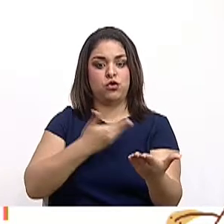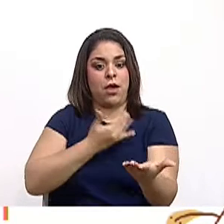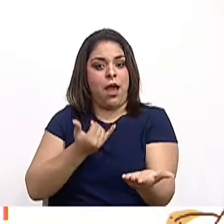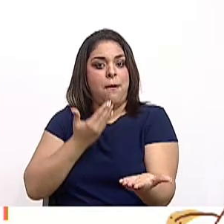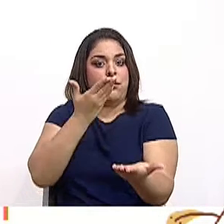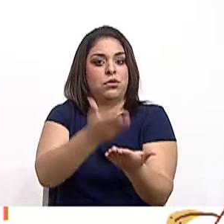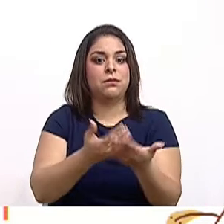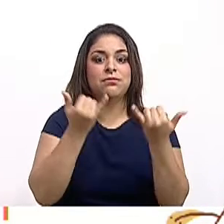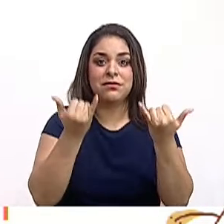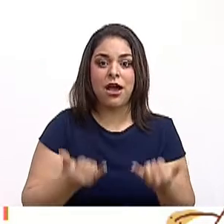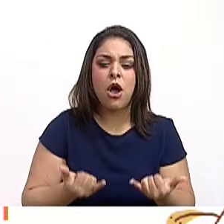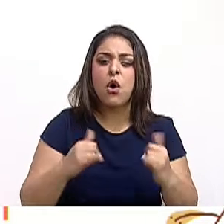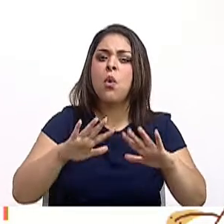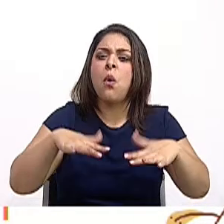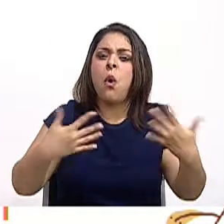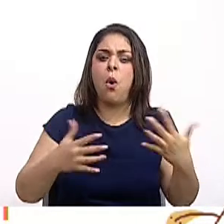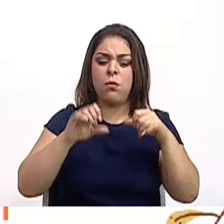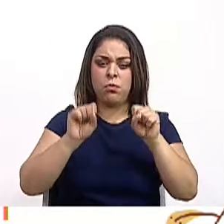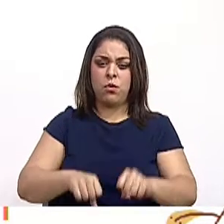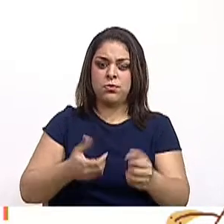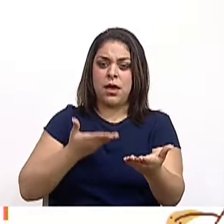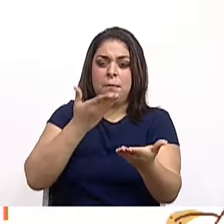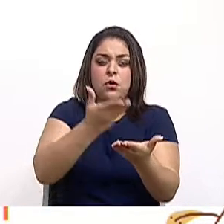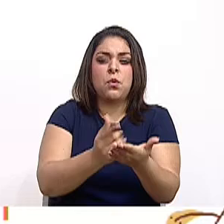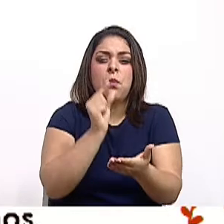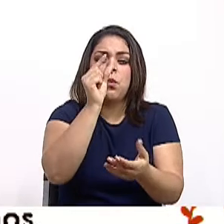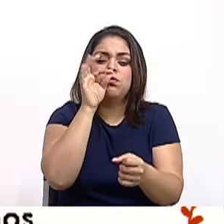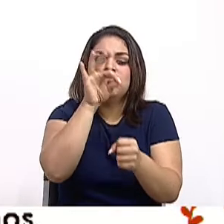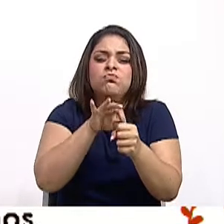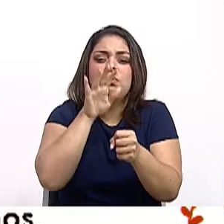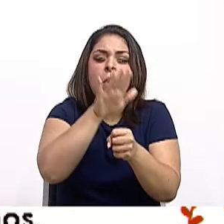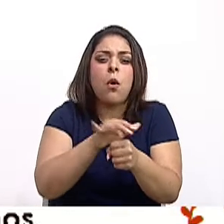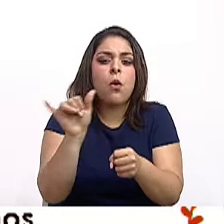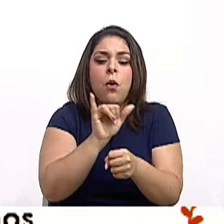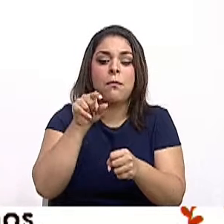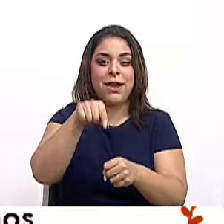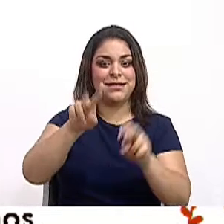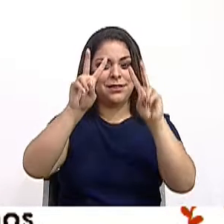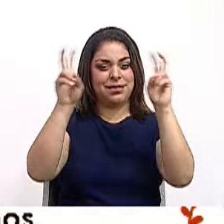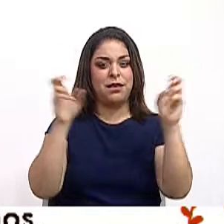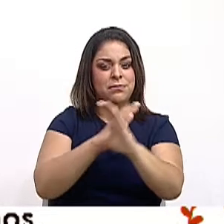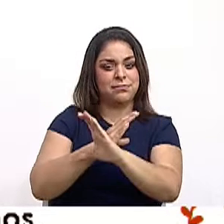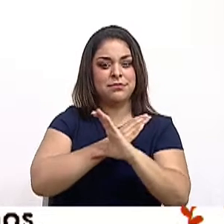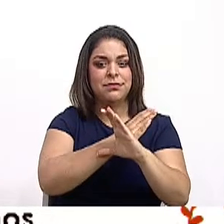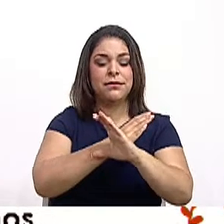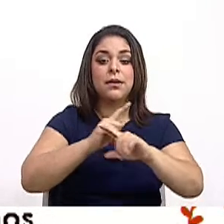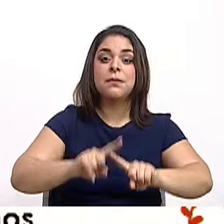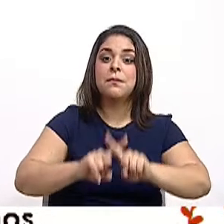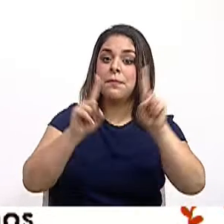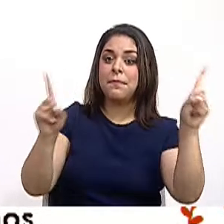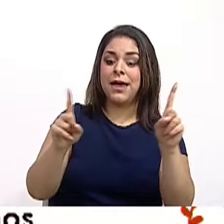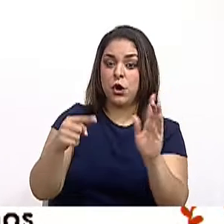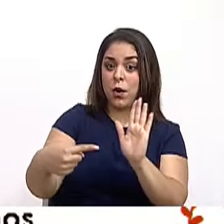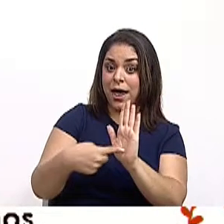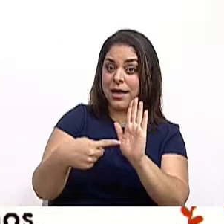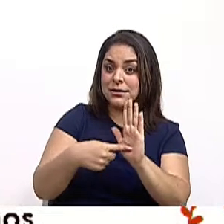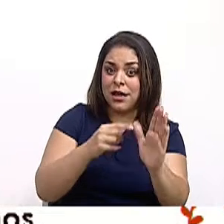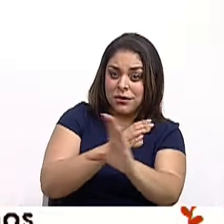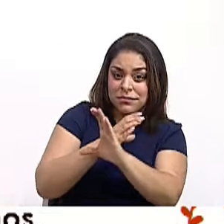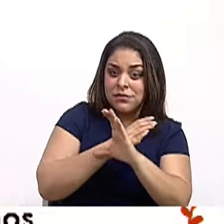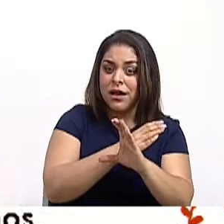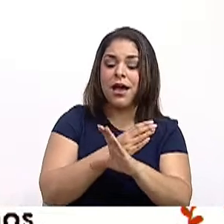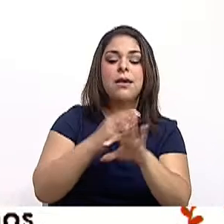nosotros podemos aportar un granito de arena en este tema de conservación. Pero, esa conservación viene a ser